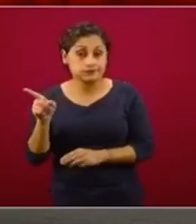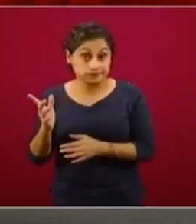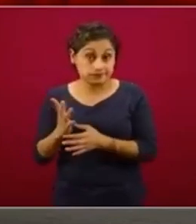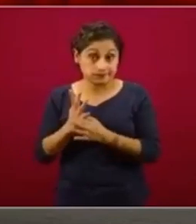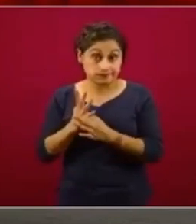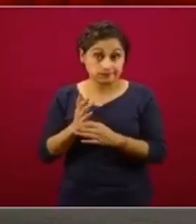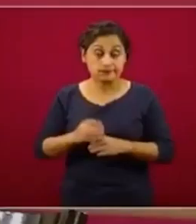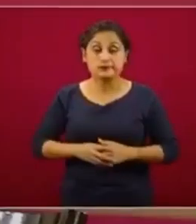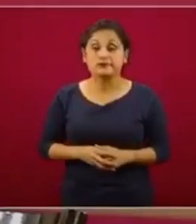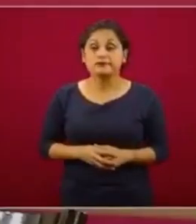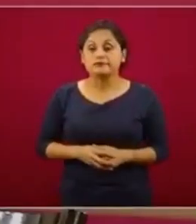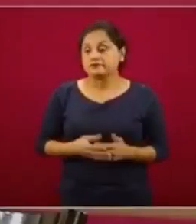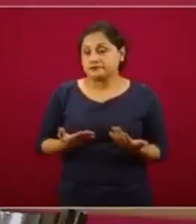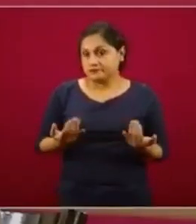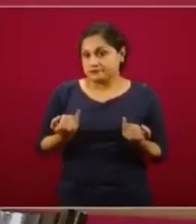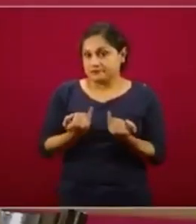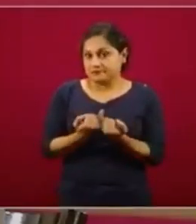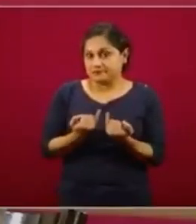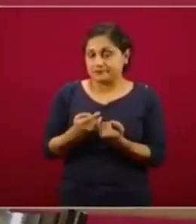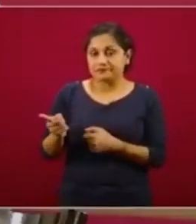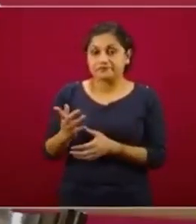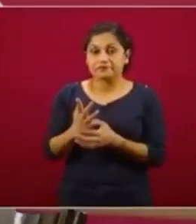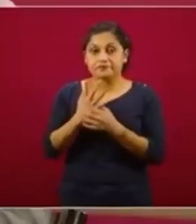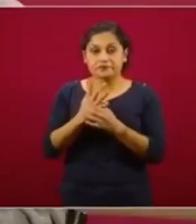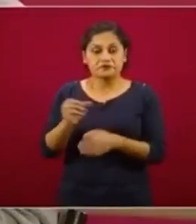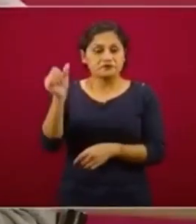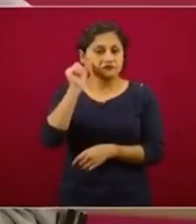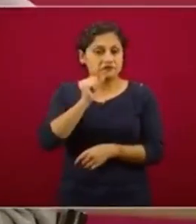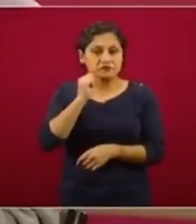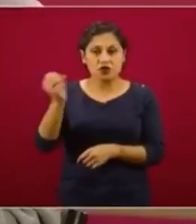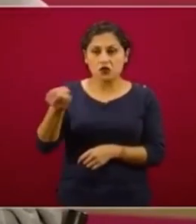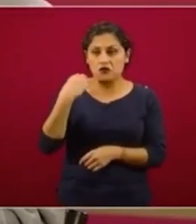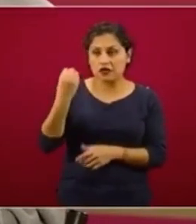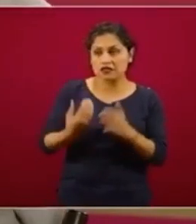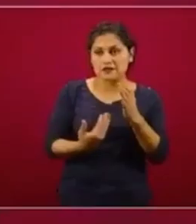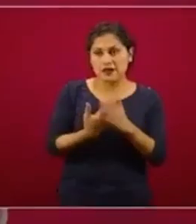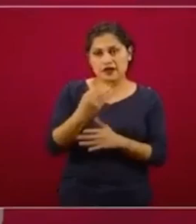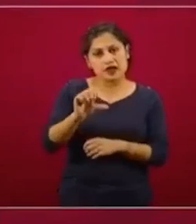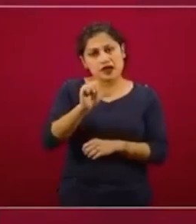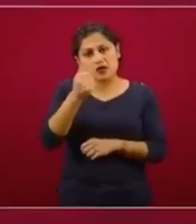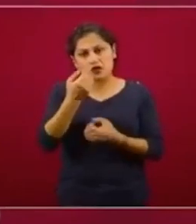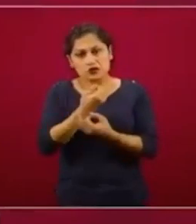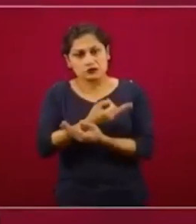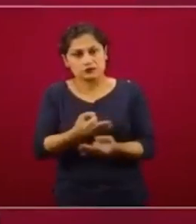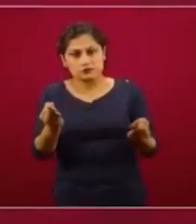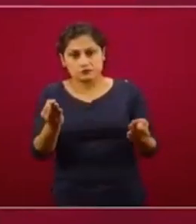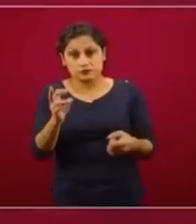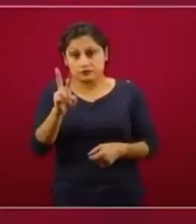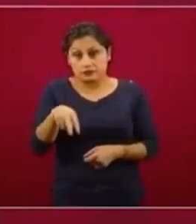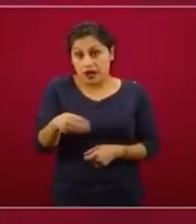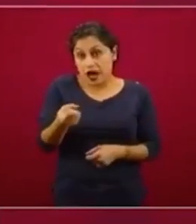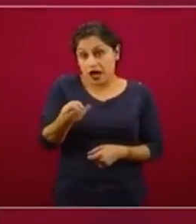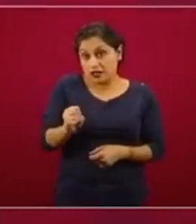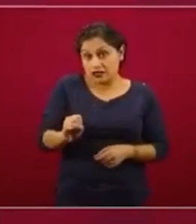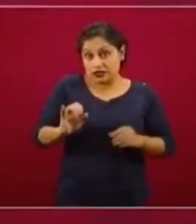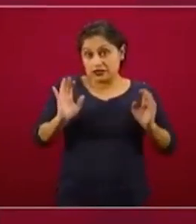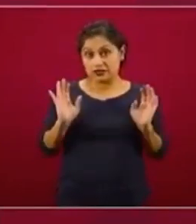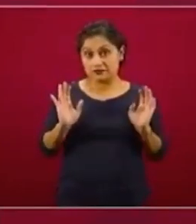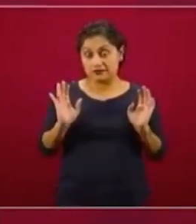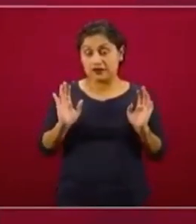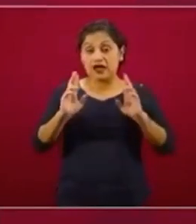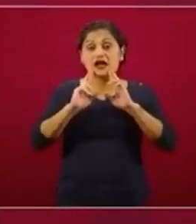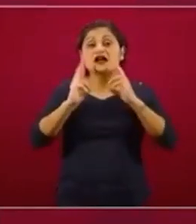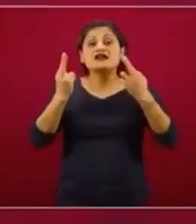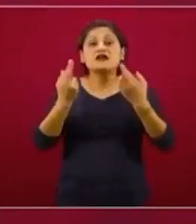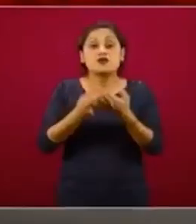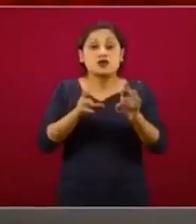Así como lo dice él, por cierto, en las conferencias matutinas y en otros momentos, así es como ocurre, puertas cerradas en